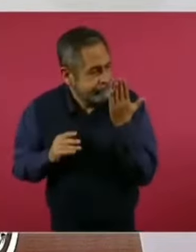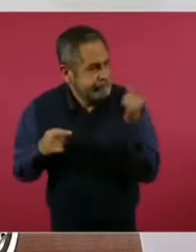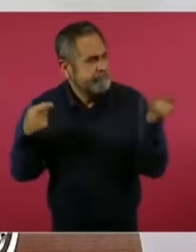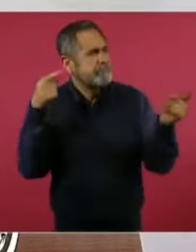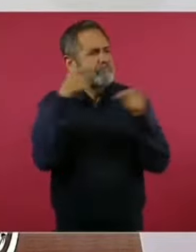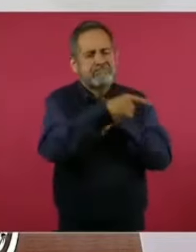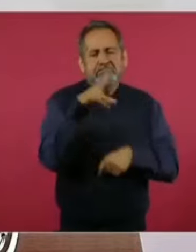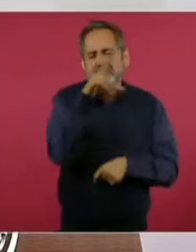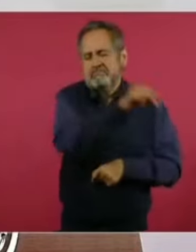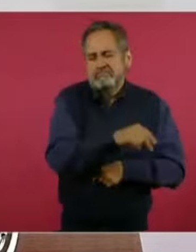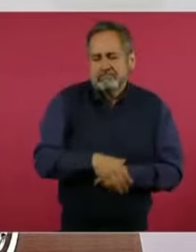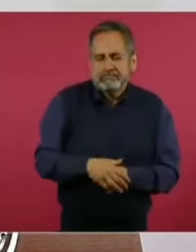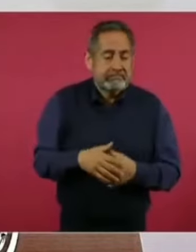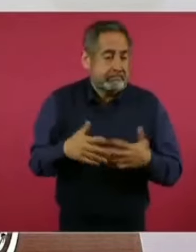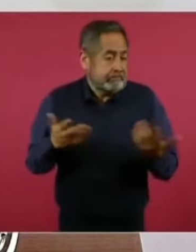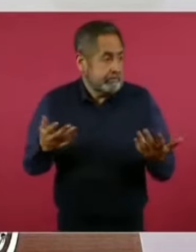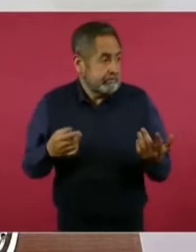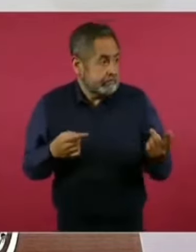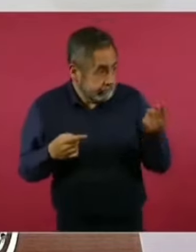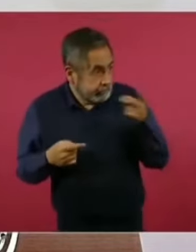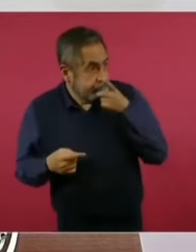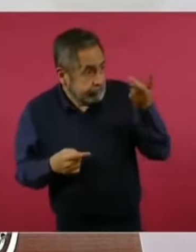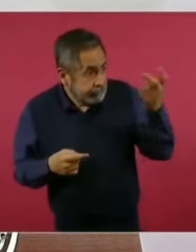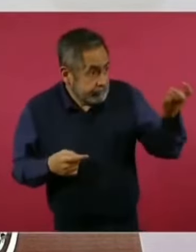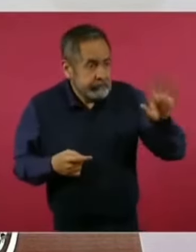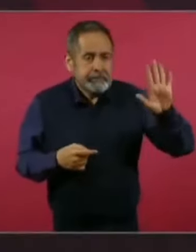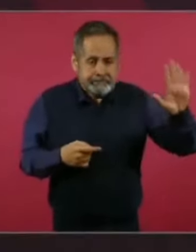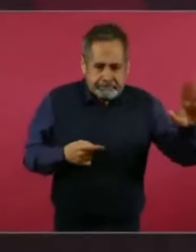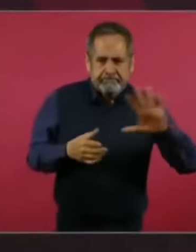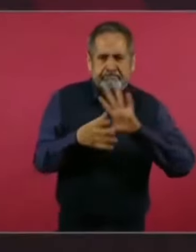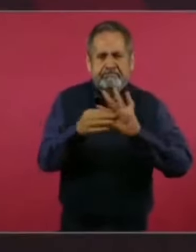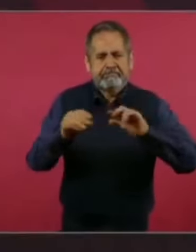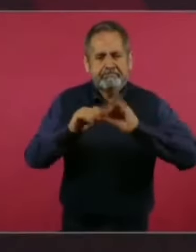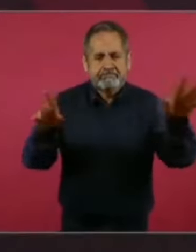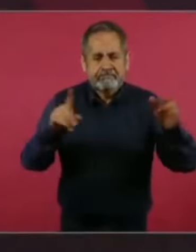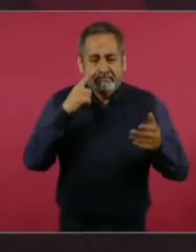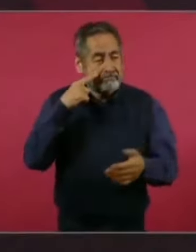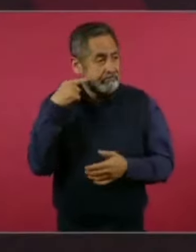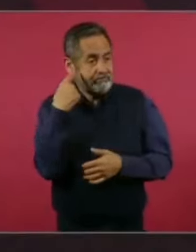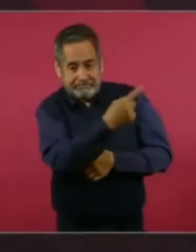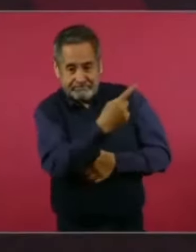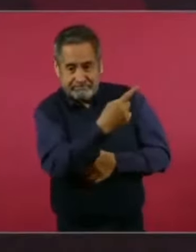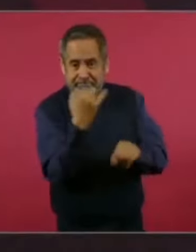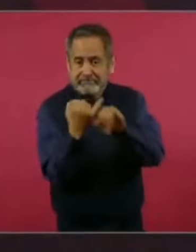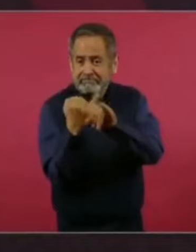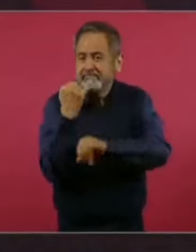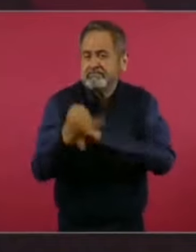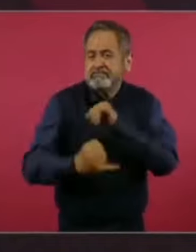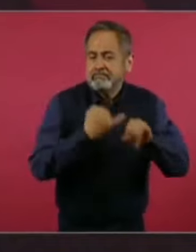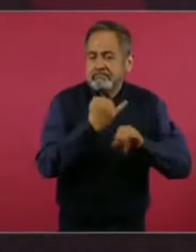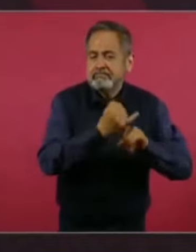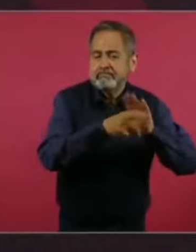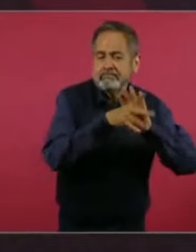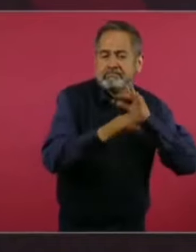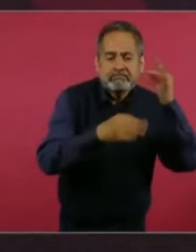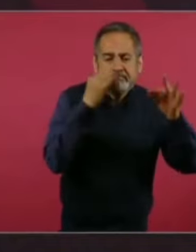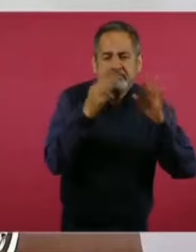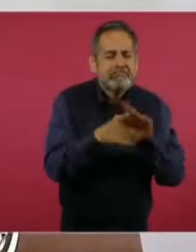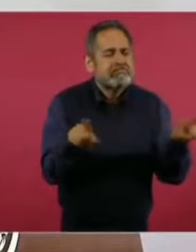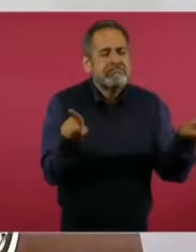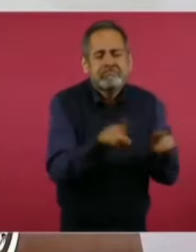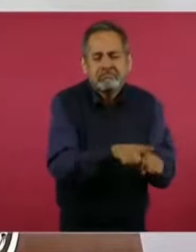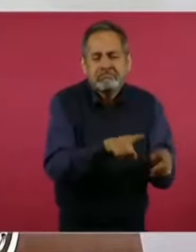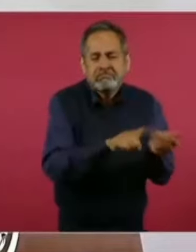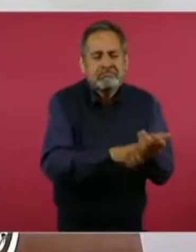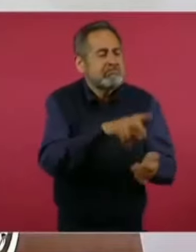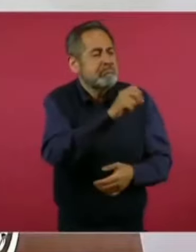clarificar de que la prensa internacional es igual o